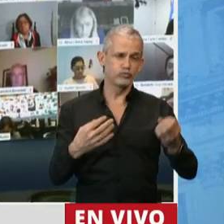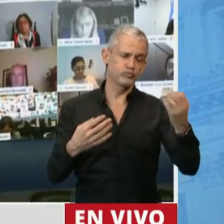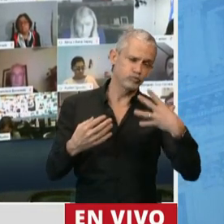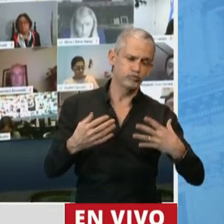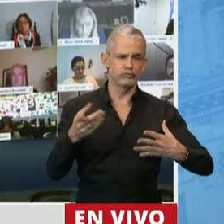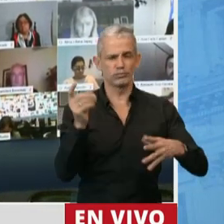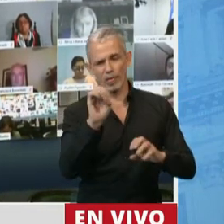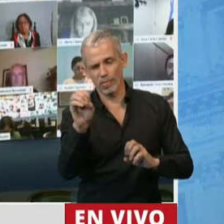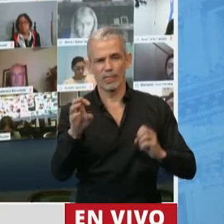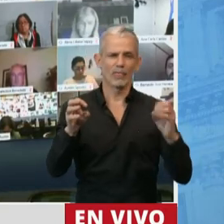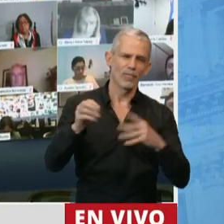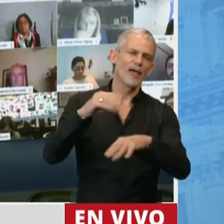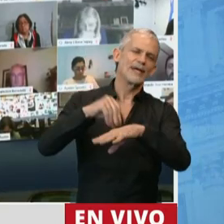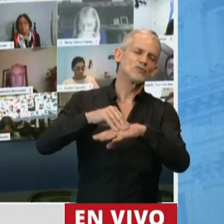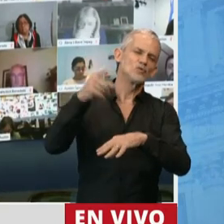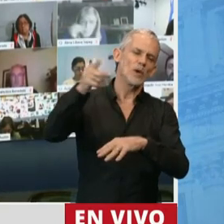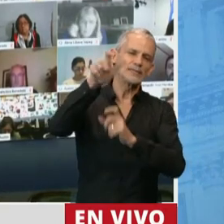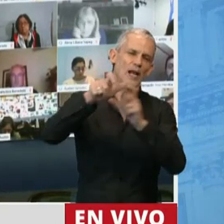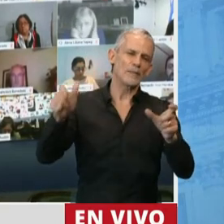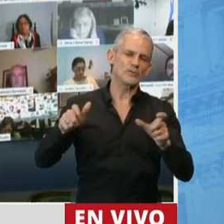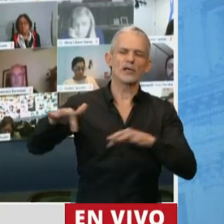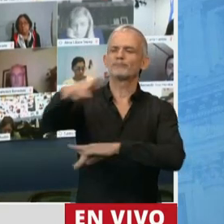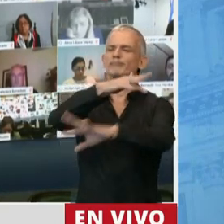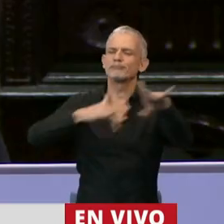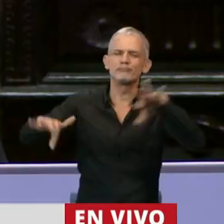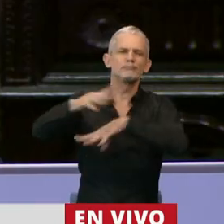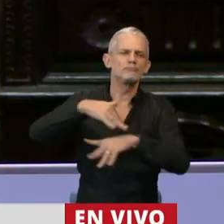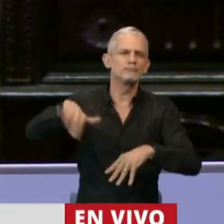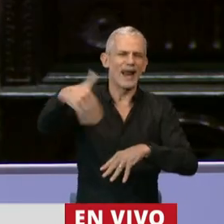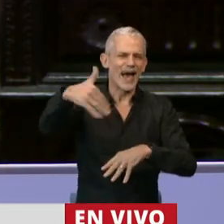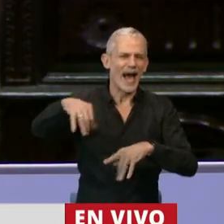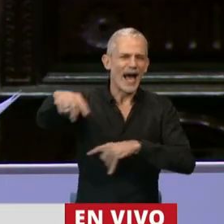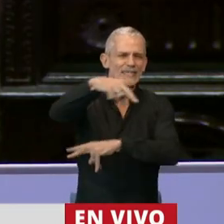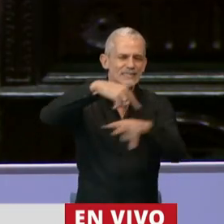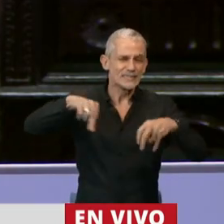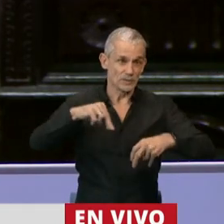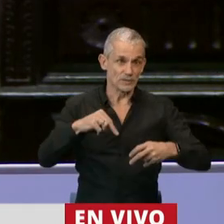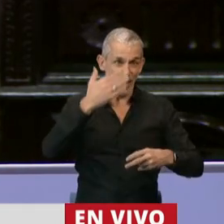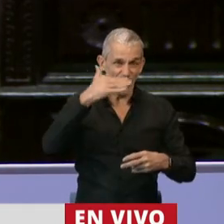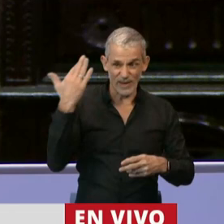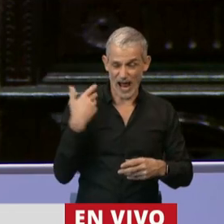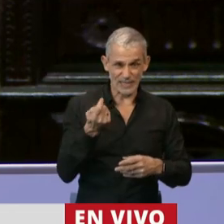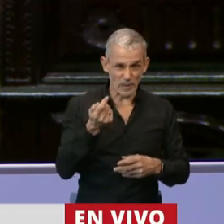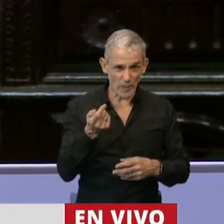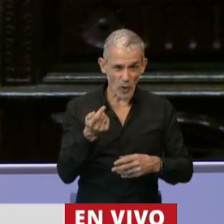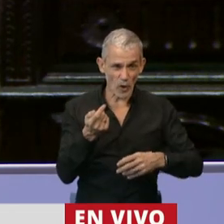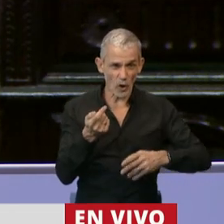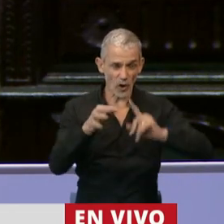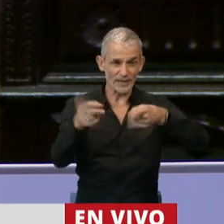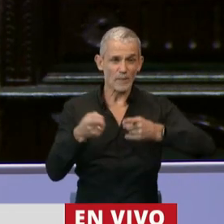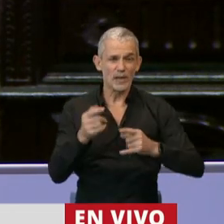con las cuestiones que en Suecia la gente andaba por aquí y andaba por allá y terminamos hace unos días escuchando